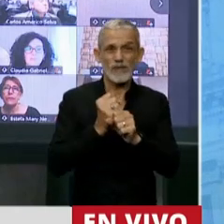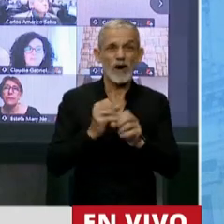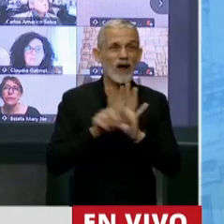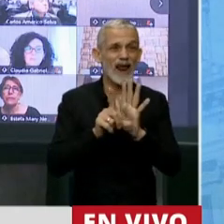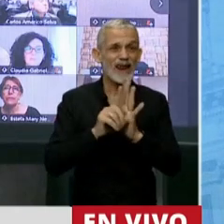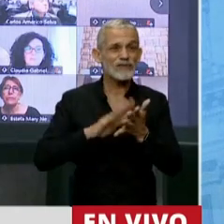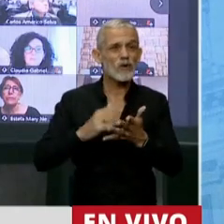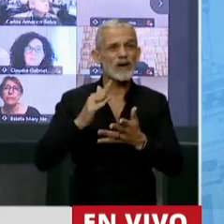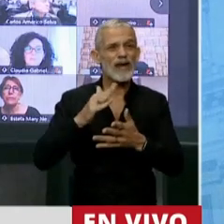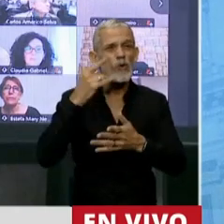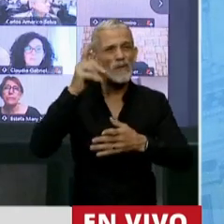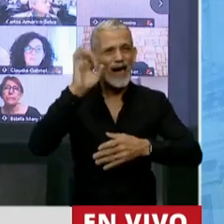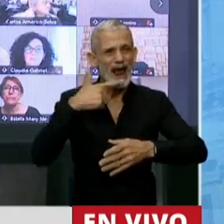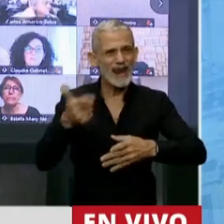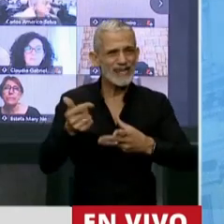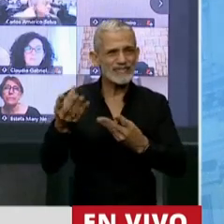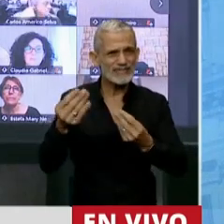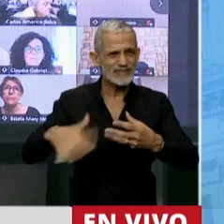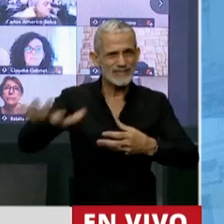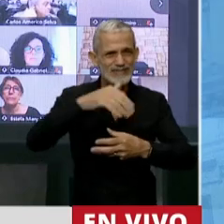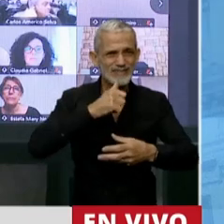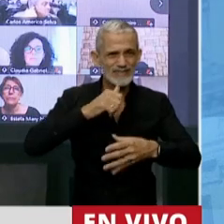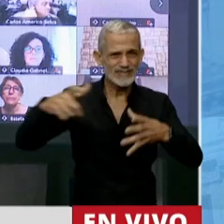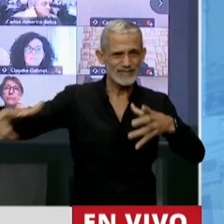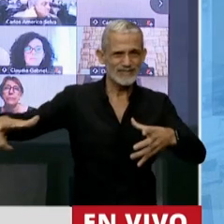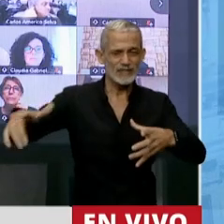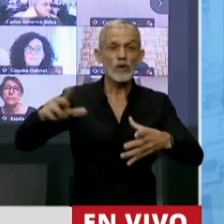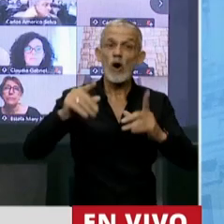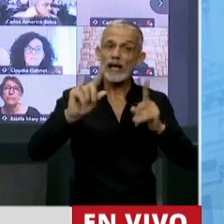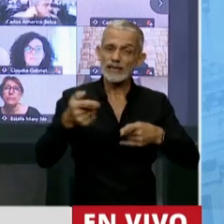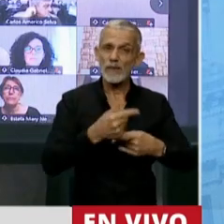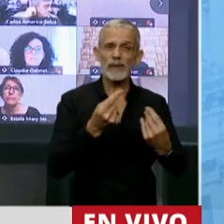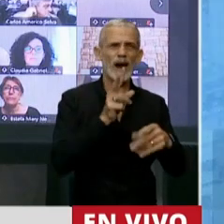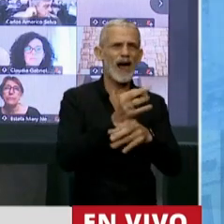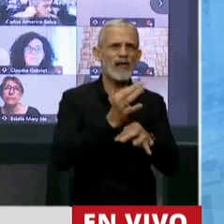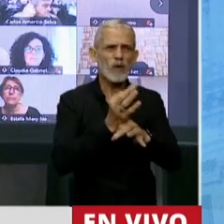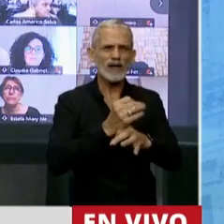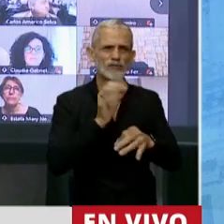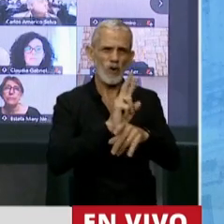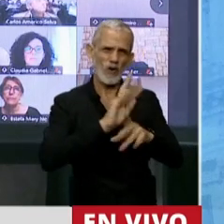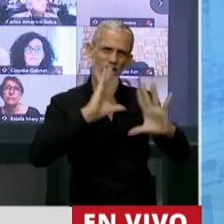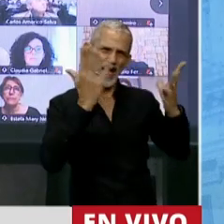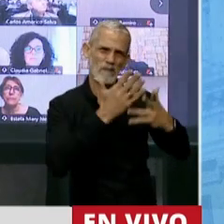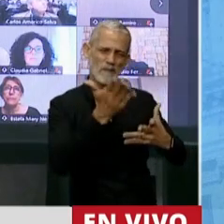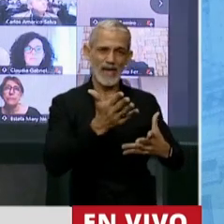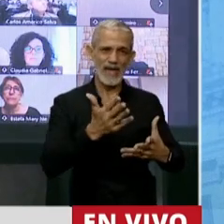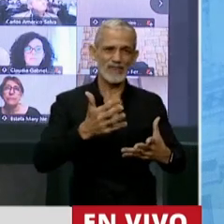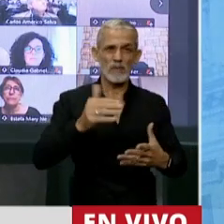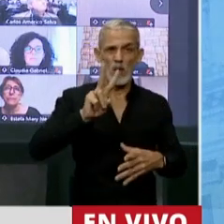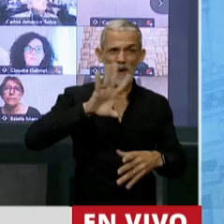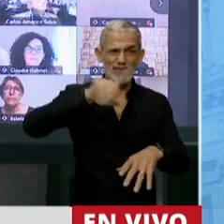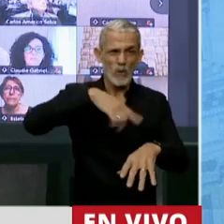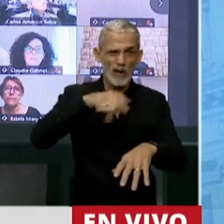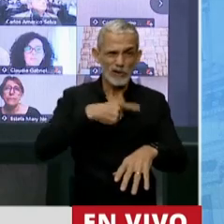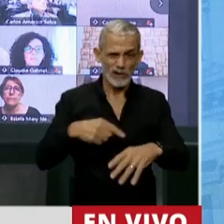la ley de humedales, como fue parte del debate de la ley de educación ambiental. Pero en menos de 24